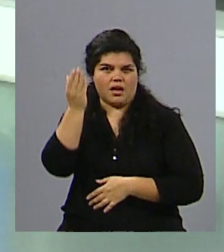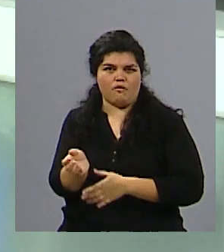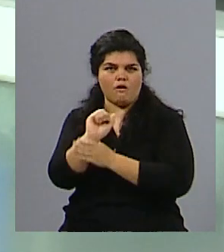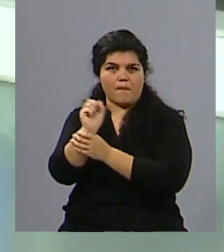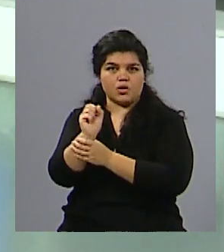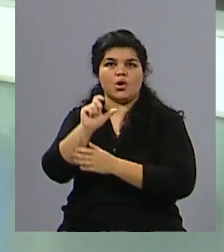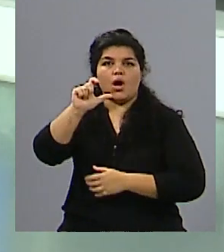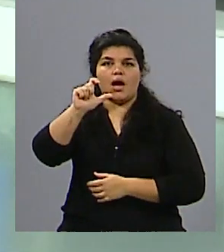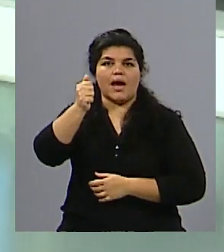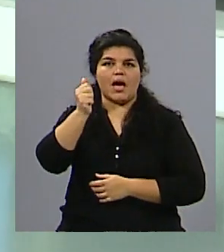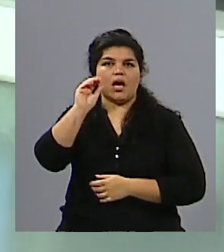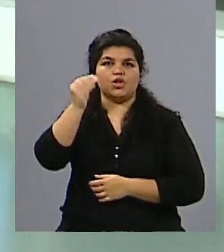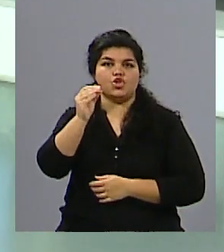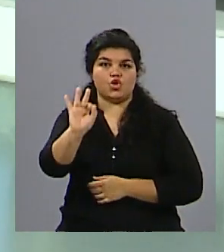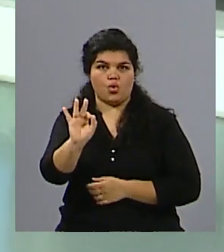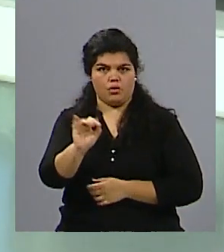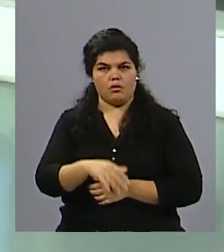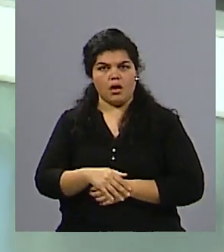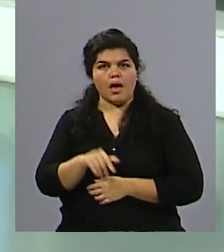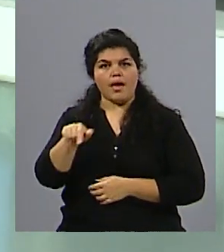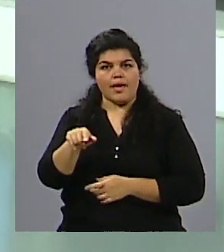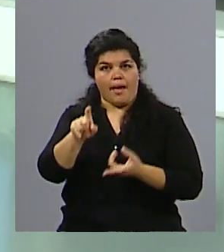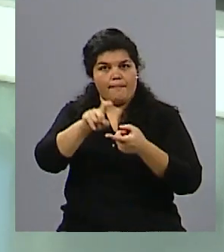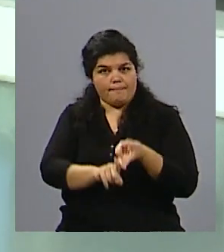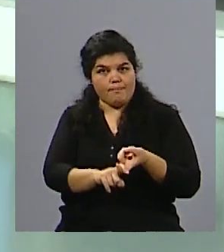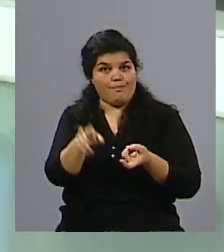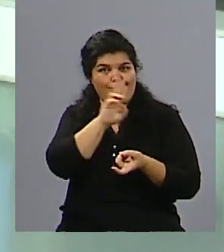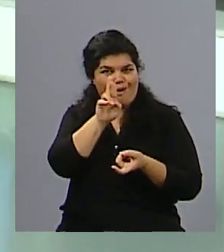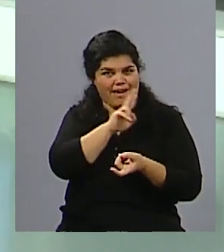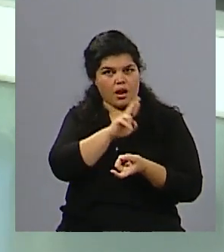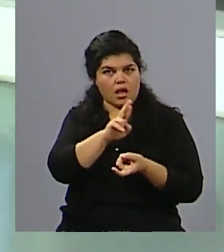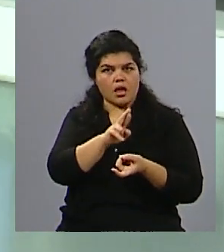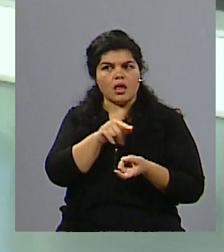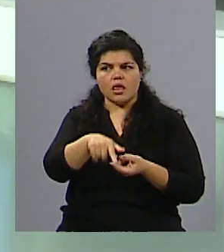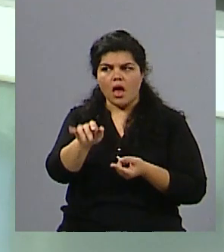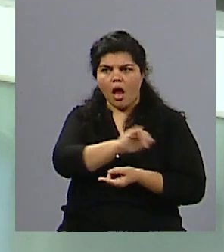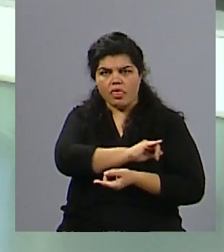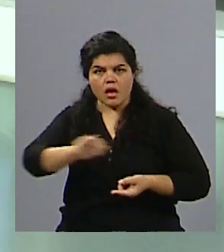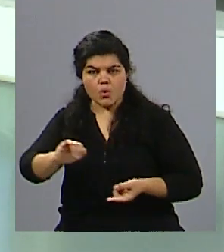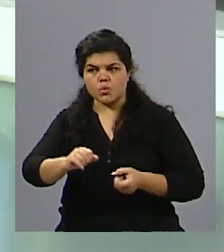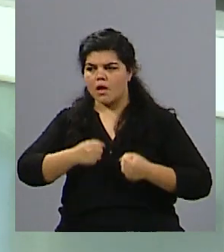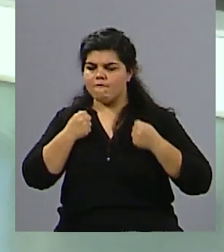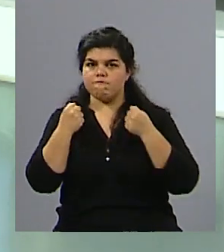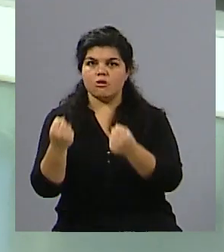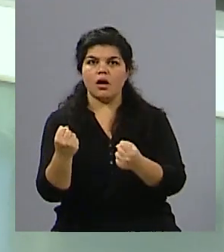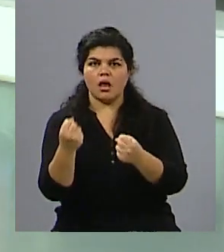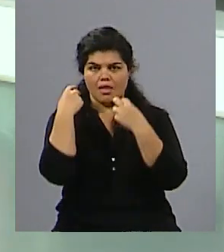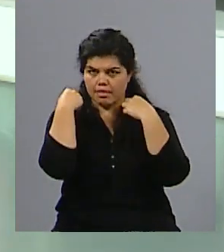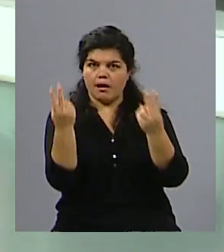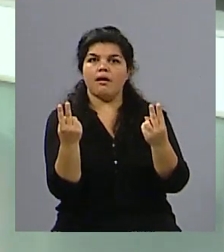nos encontramos con una historia de violencia, de abuso, que llevaba muchos años, además. Y uno dice, bueno,